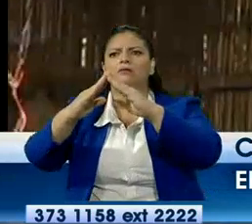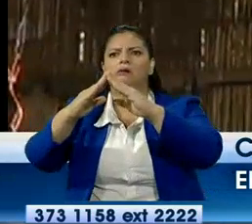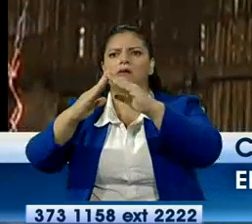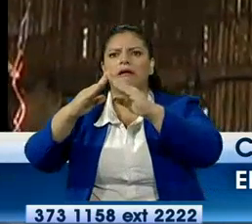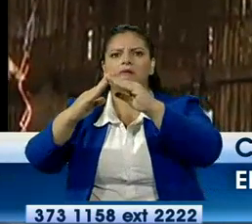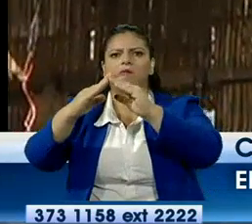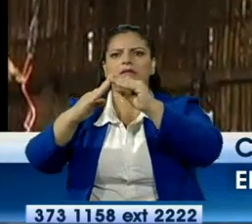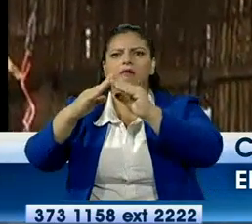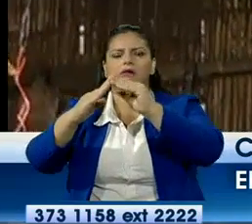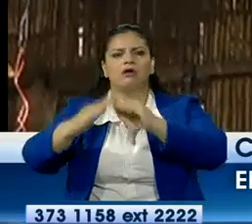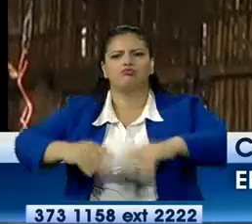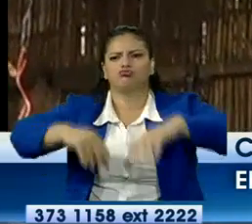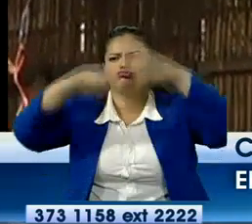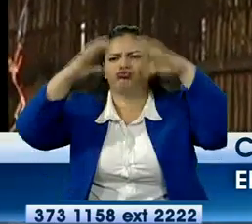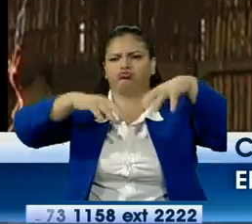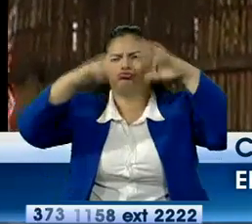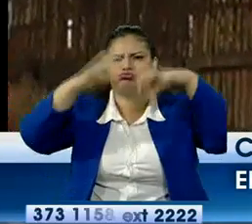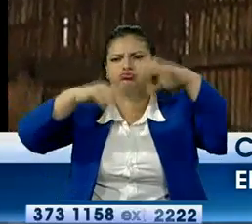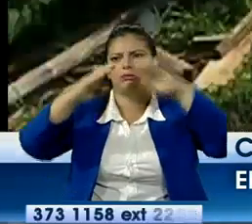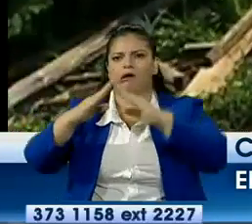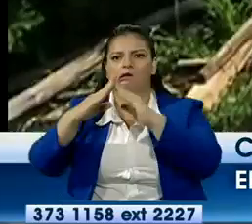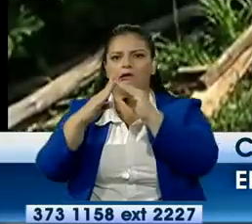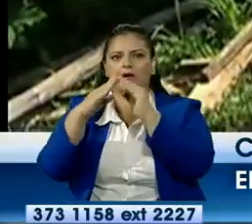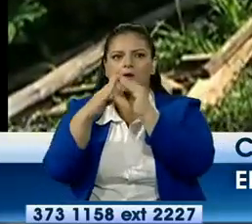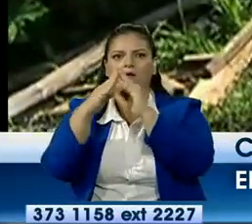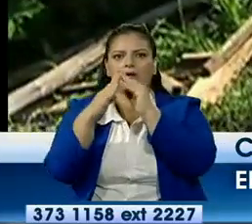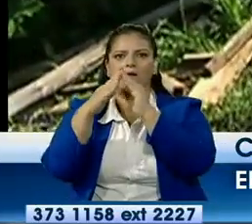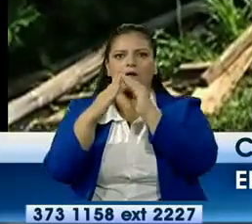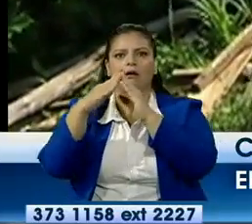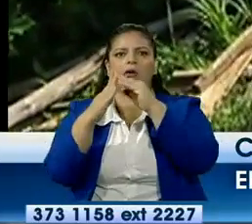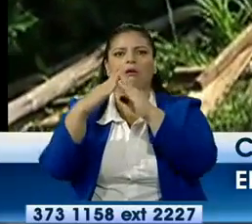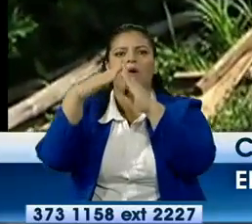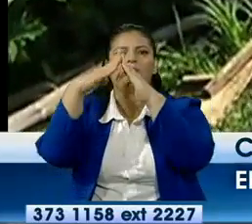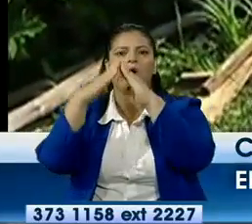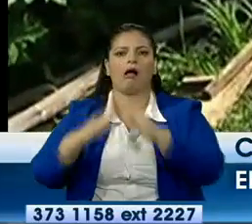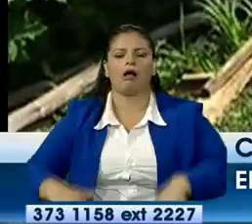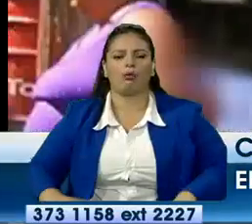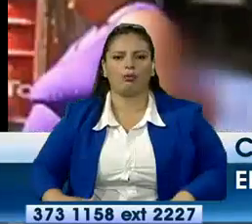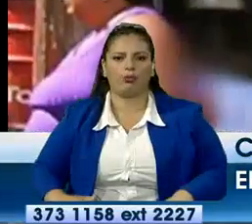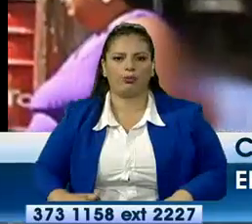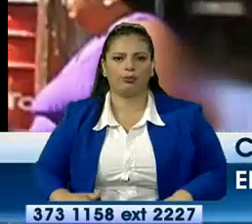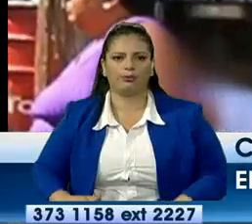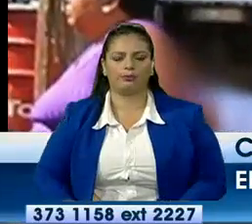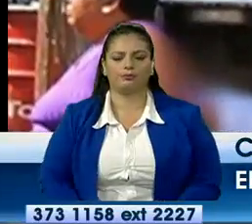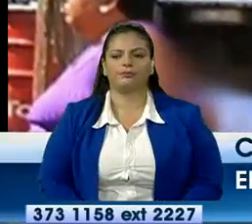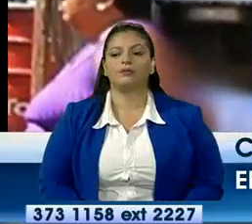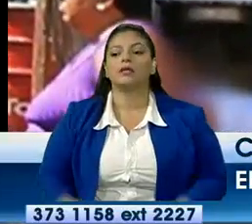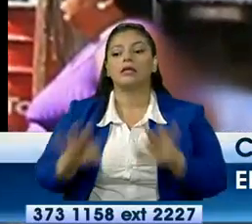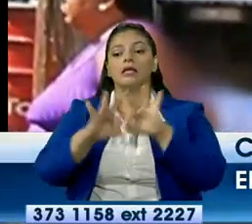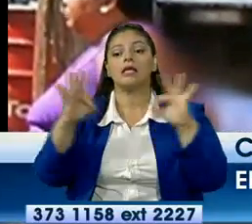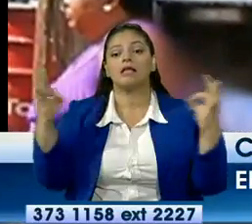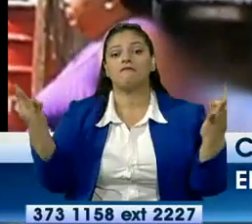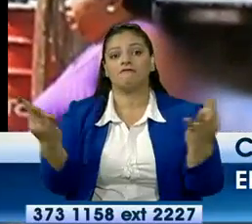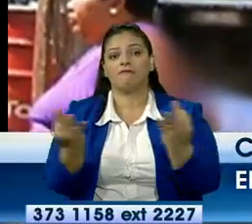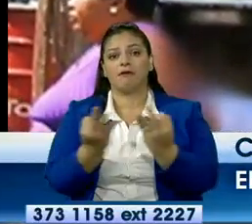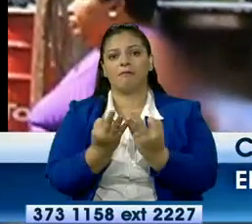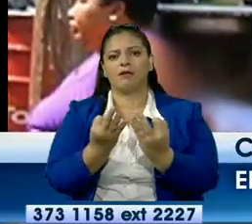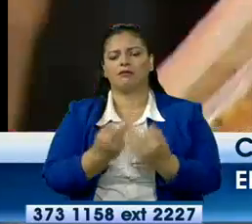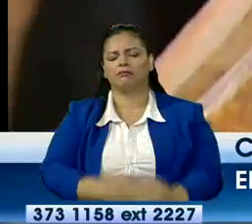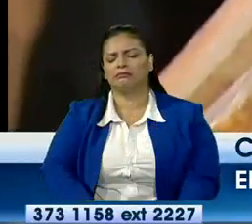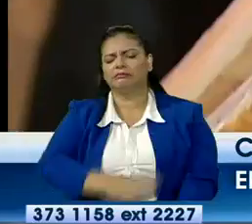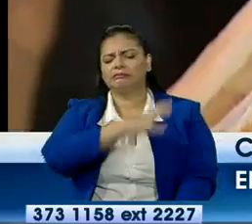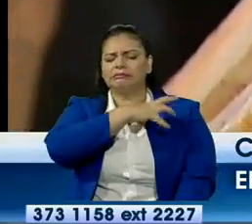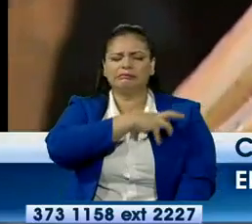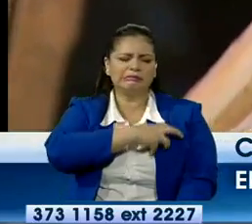de una casa que colapsó en las últimas horas en el cerro Las Cabras de Durán. Una familia quedó sin su vivienda y